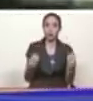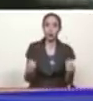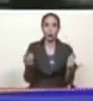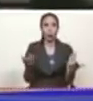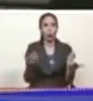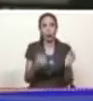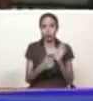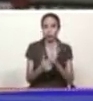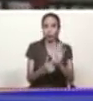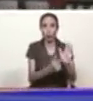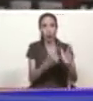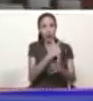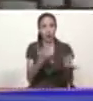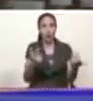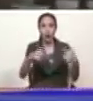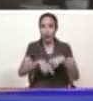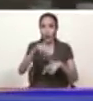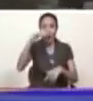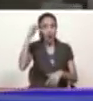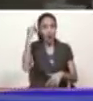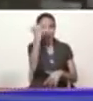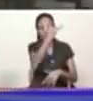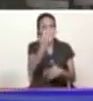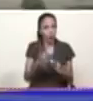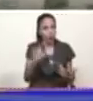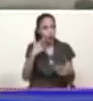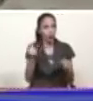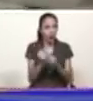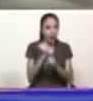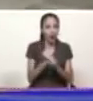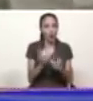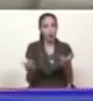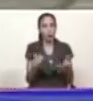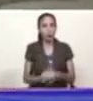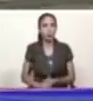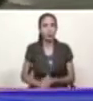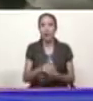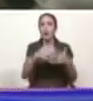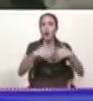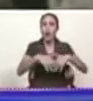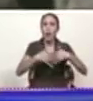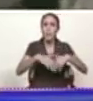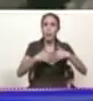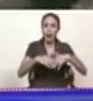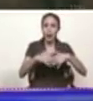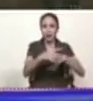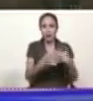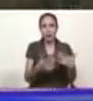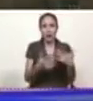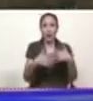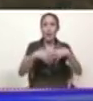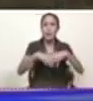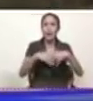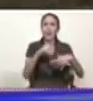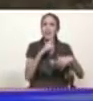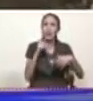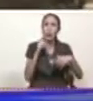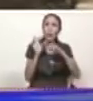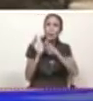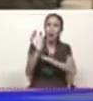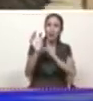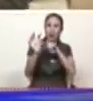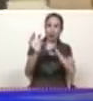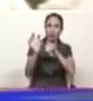tenemos en nuestro estado Yaracuy estamos en las instalaciones de agropatria con muy buenas noticias ya al día de hoy